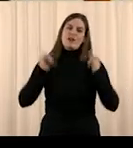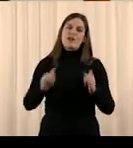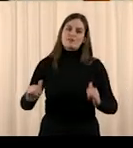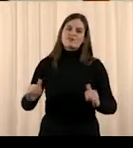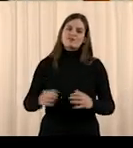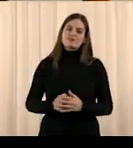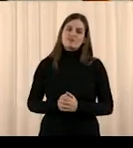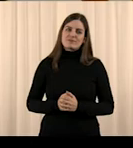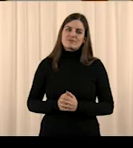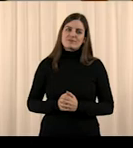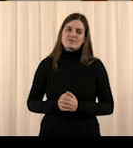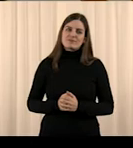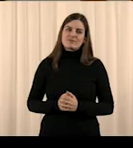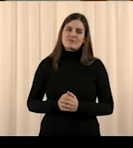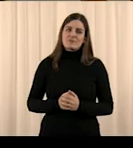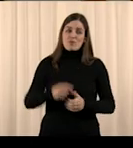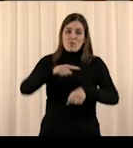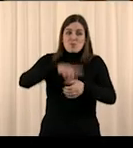Tu mejor momento.